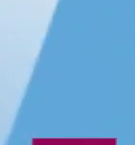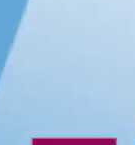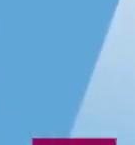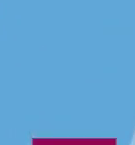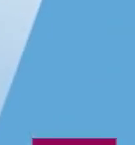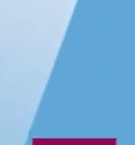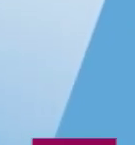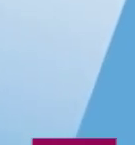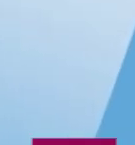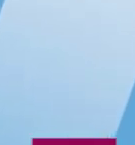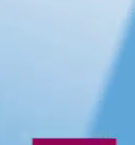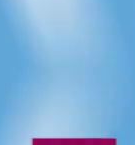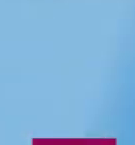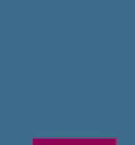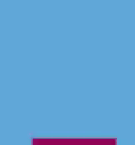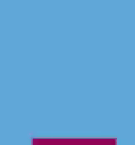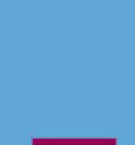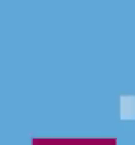Continuamos